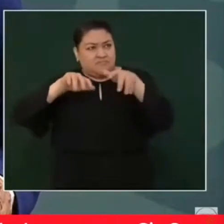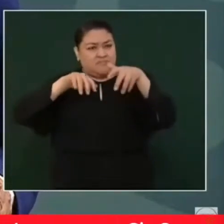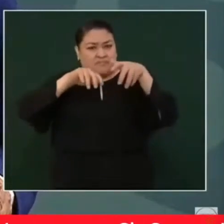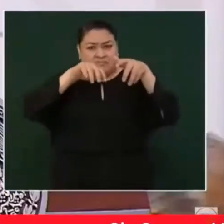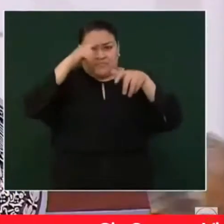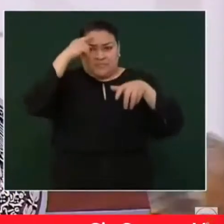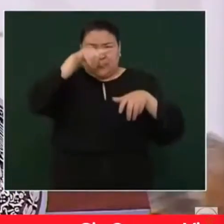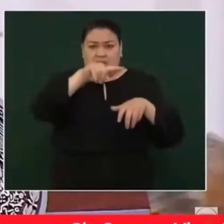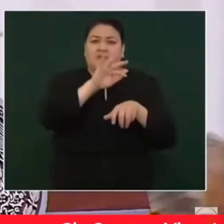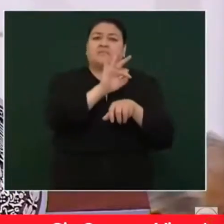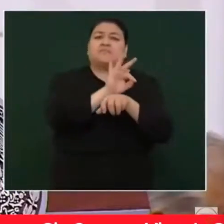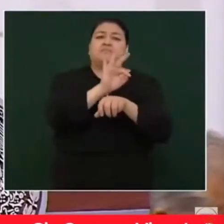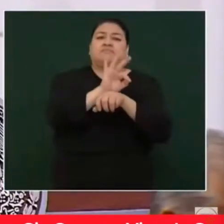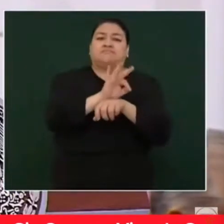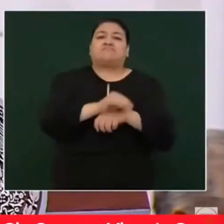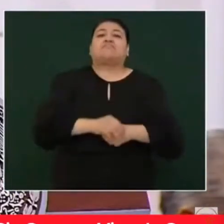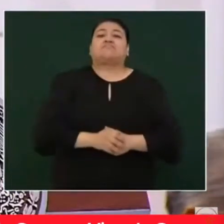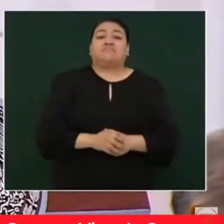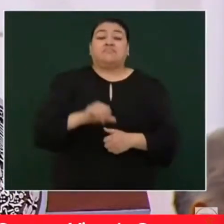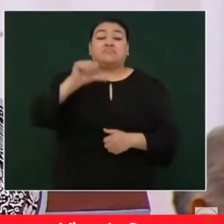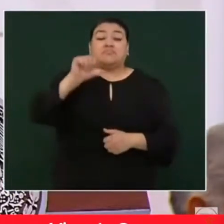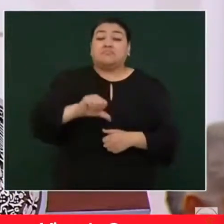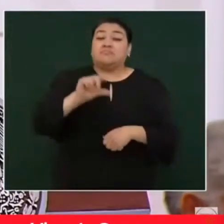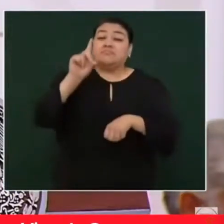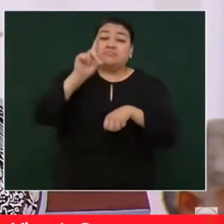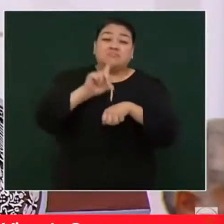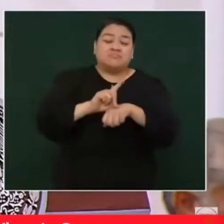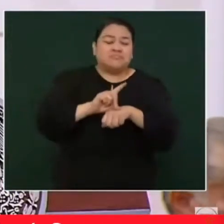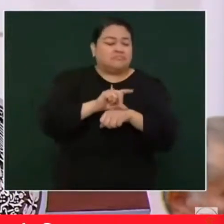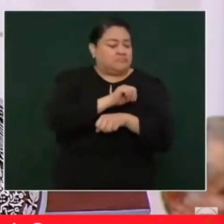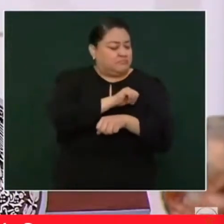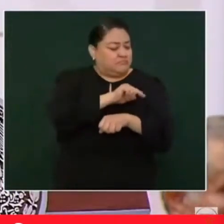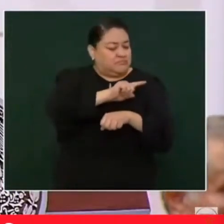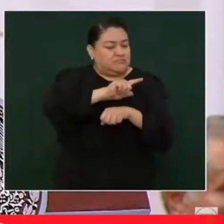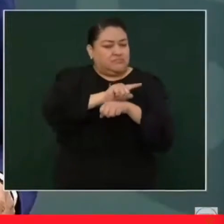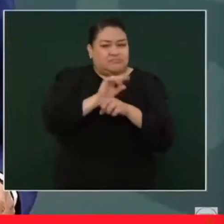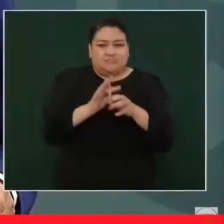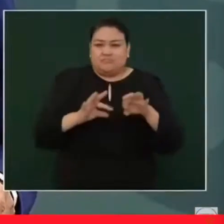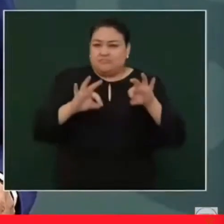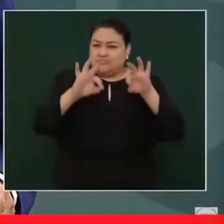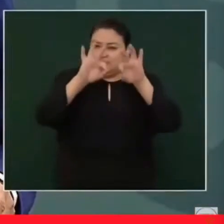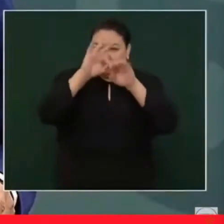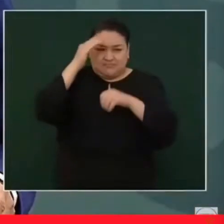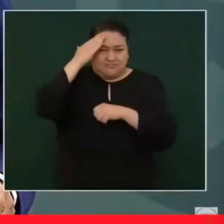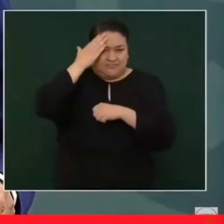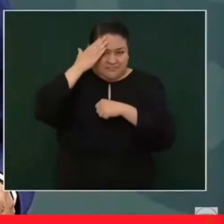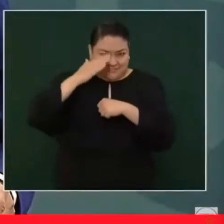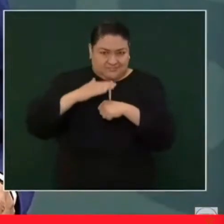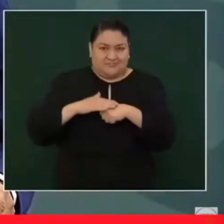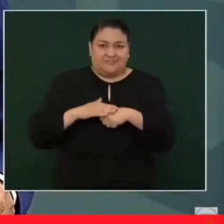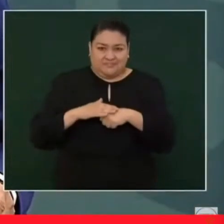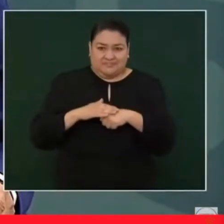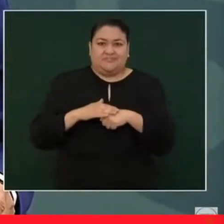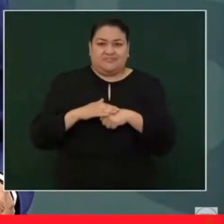Entonces, es un día muy, muy, muy especial para